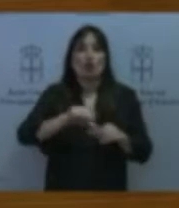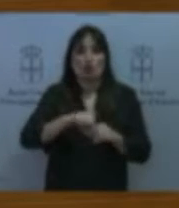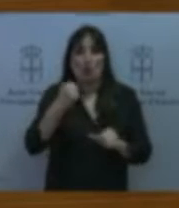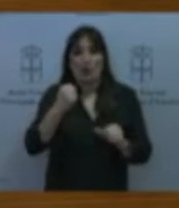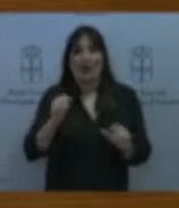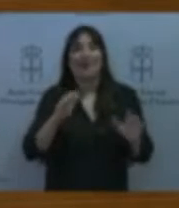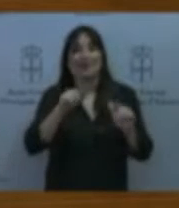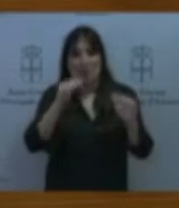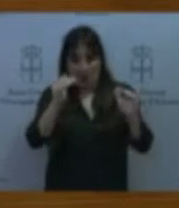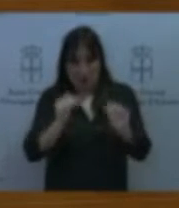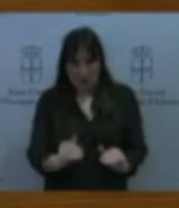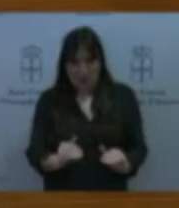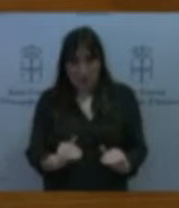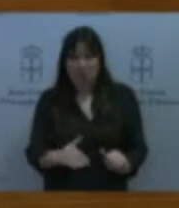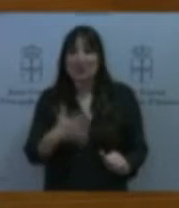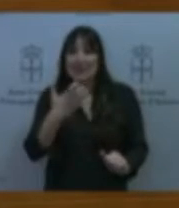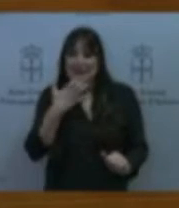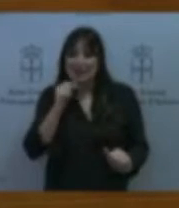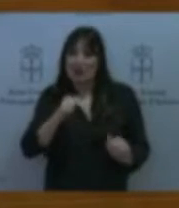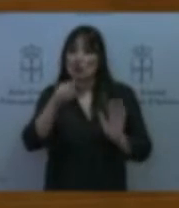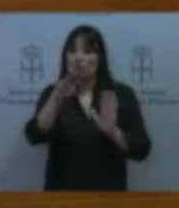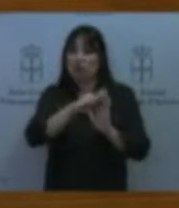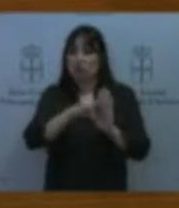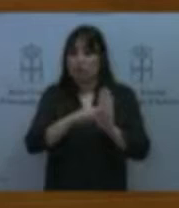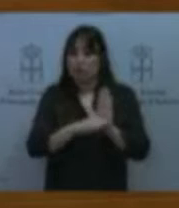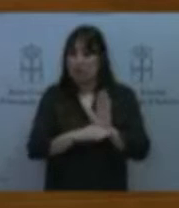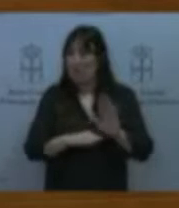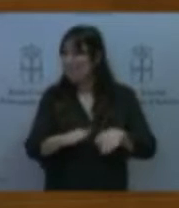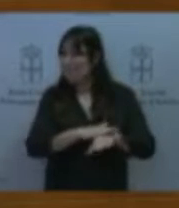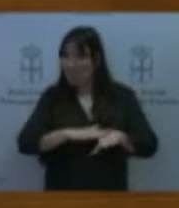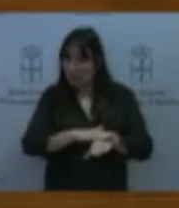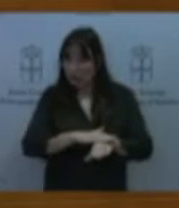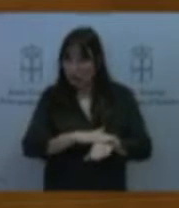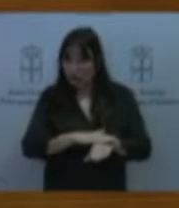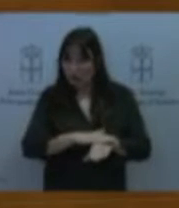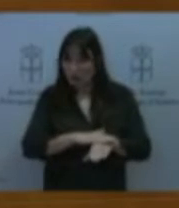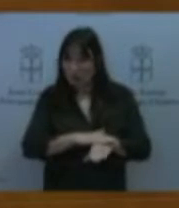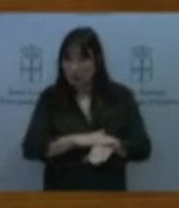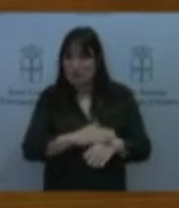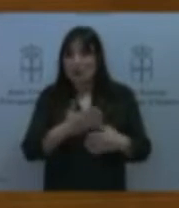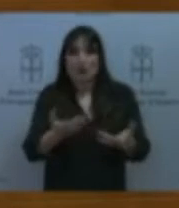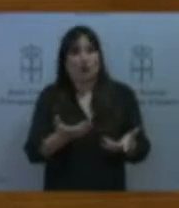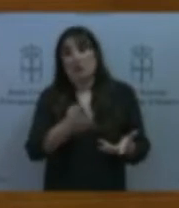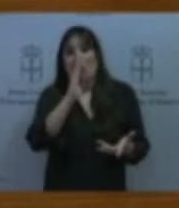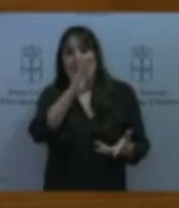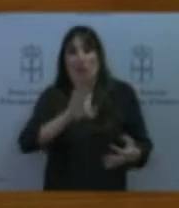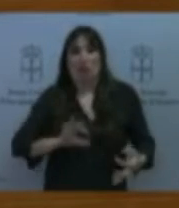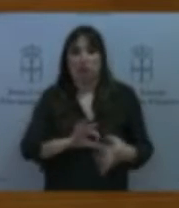los principios básicos, nos remiten inmediatamente a un conjunto de objetivos